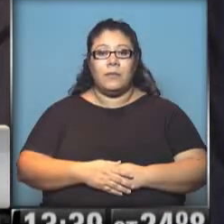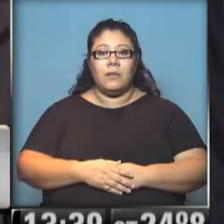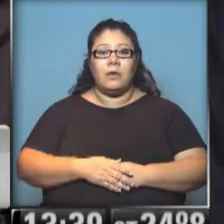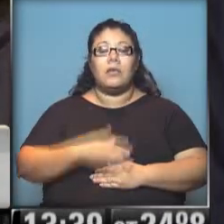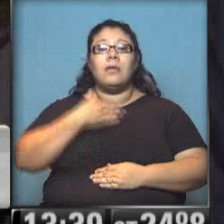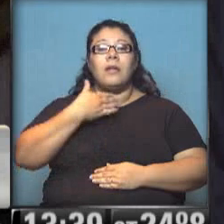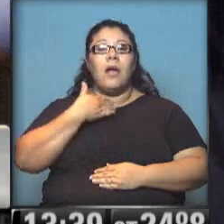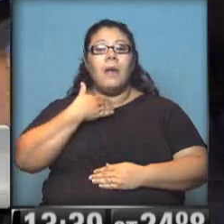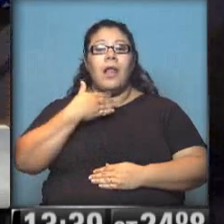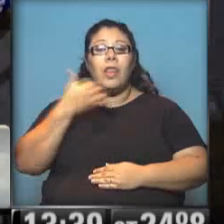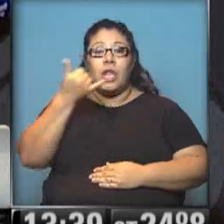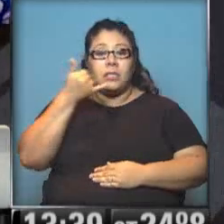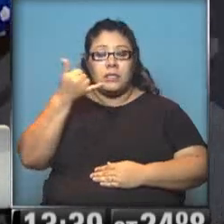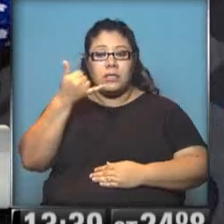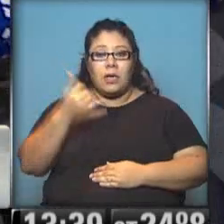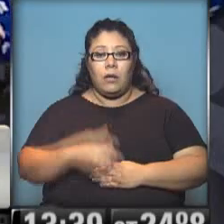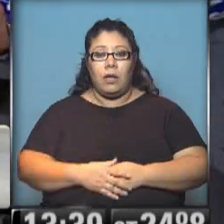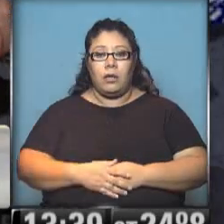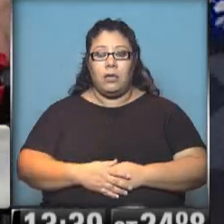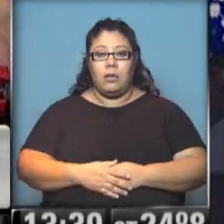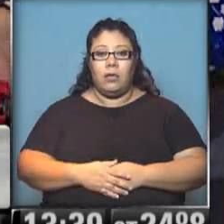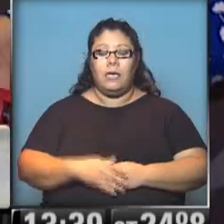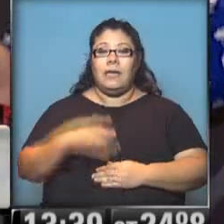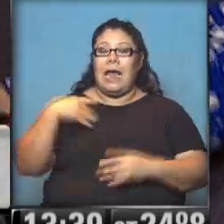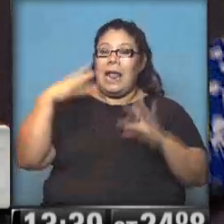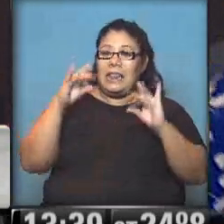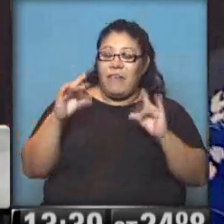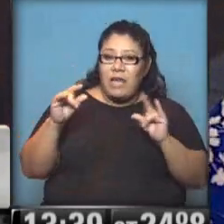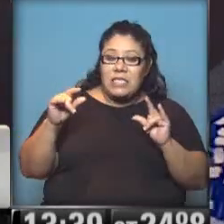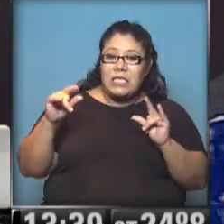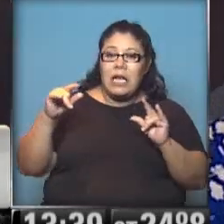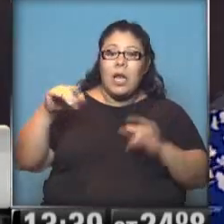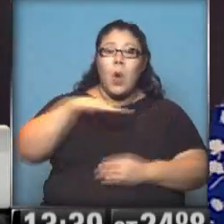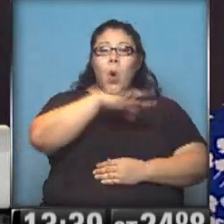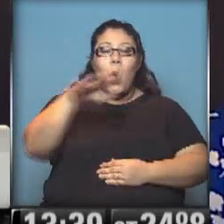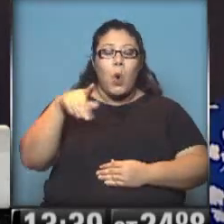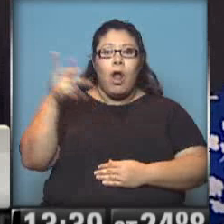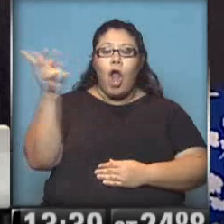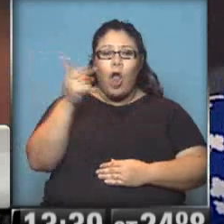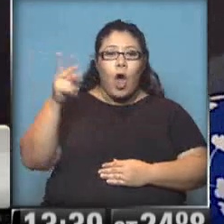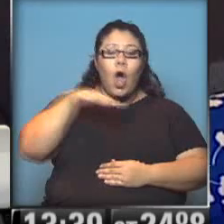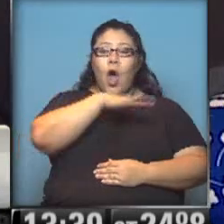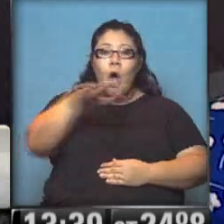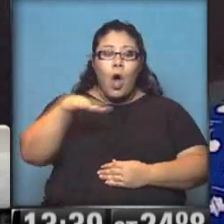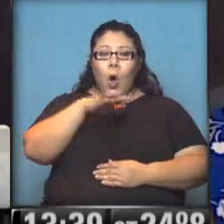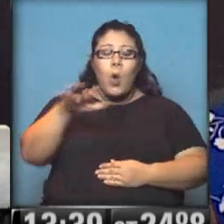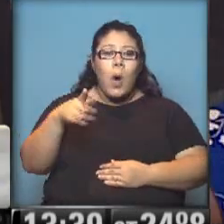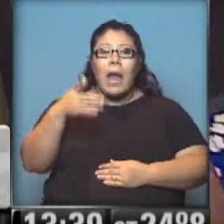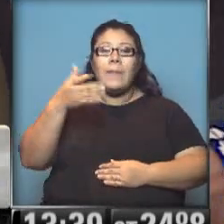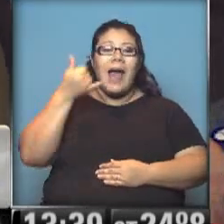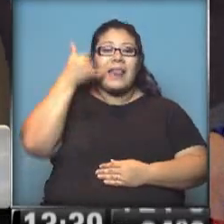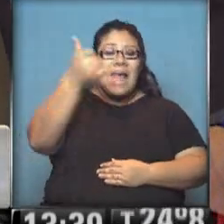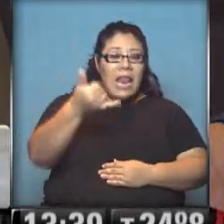Que... Que... Que... están... Que... Que costó muchísimo llegar a una zona... Para hablar por teléfono. Que...